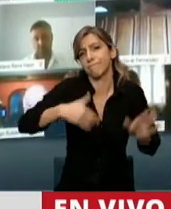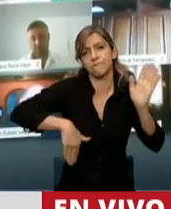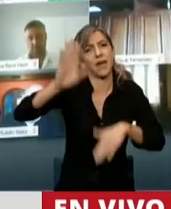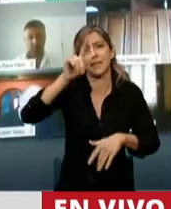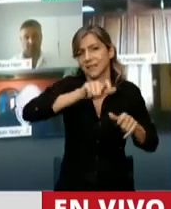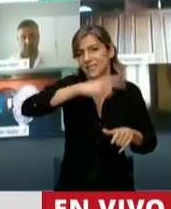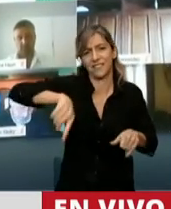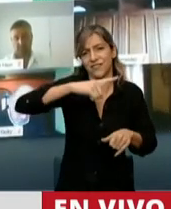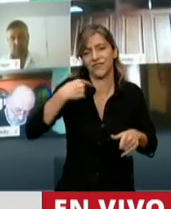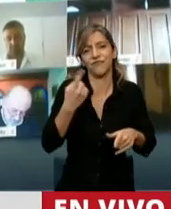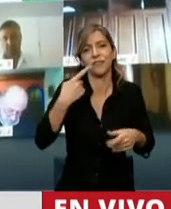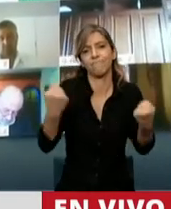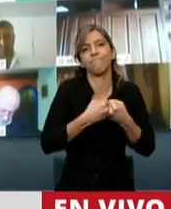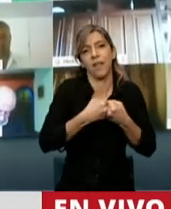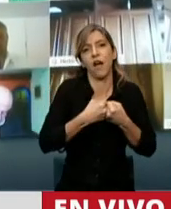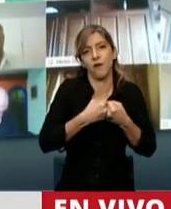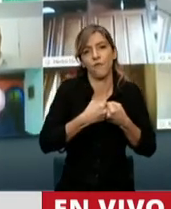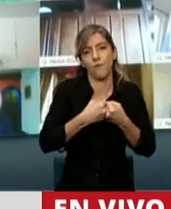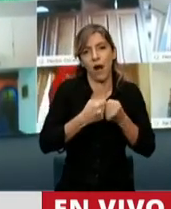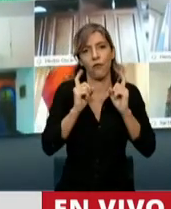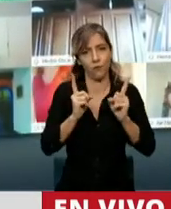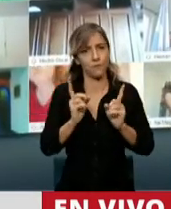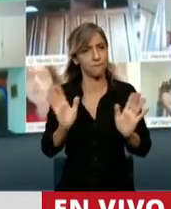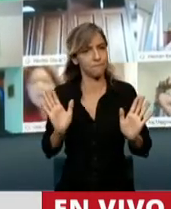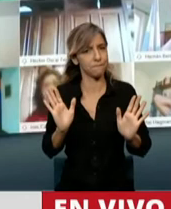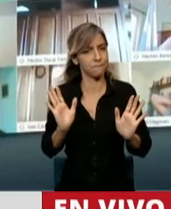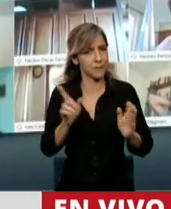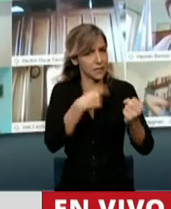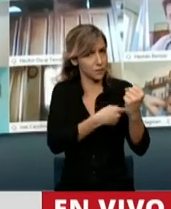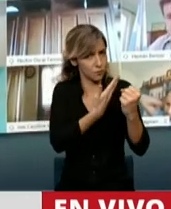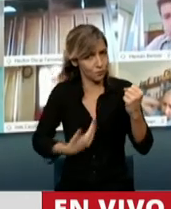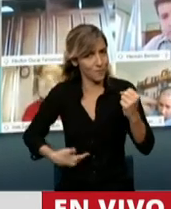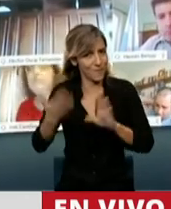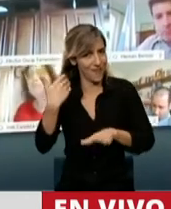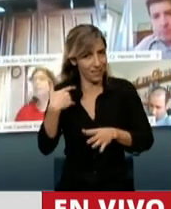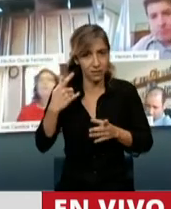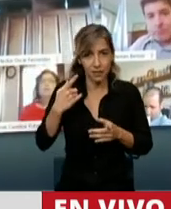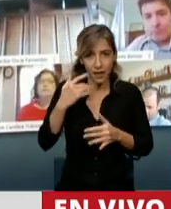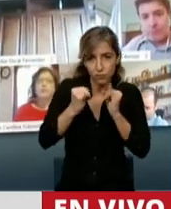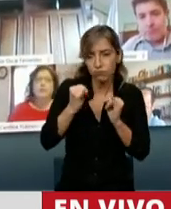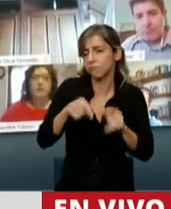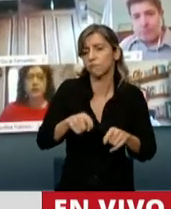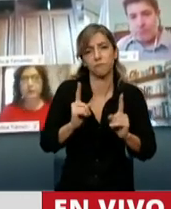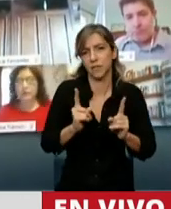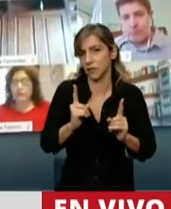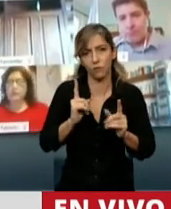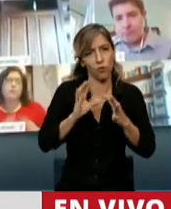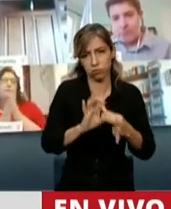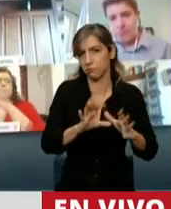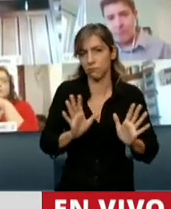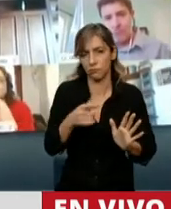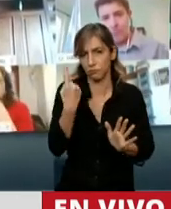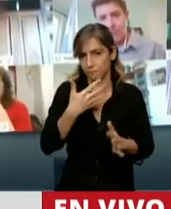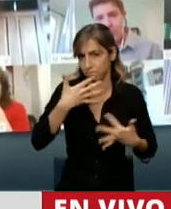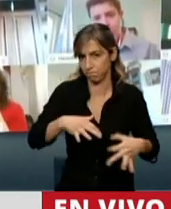necesidad de esta herramienta acertada que nos manda el Ejecutivo Nacional. Déjenme hablar, señor presidente, del